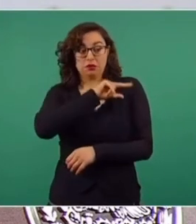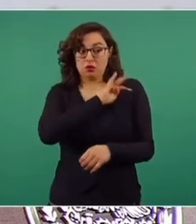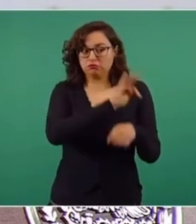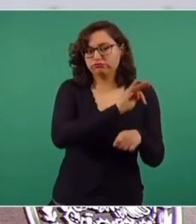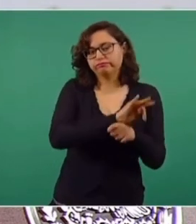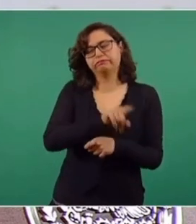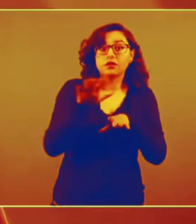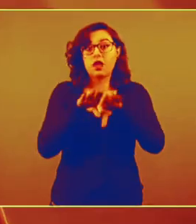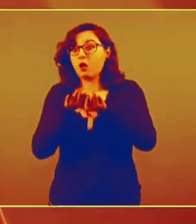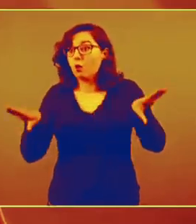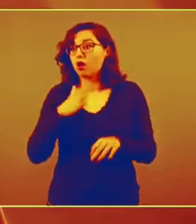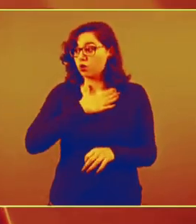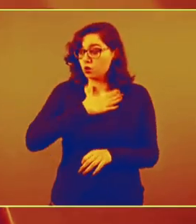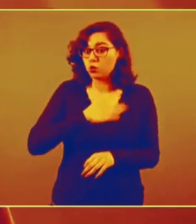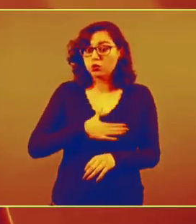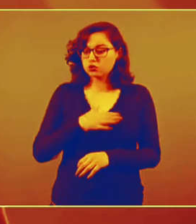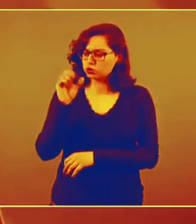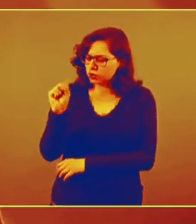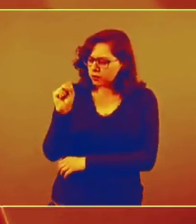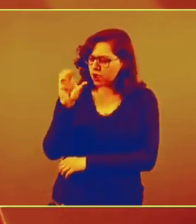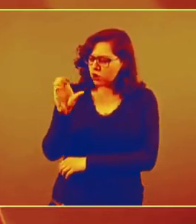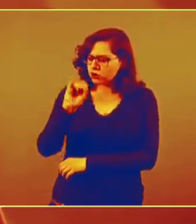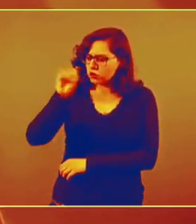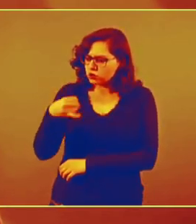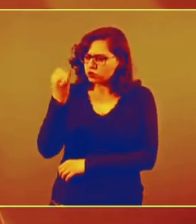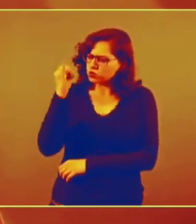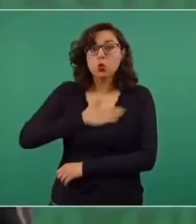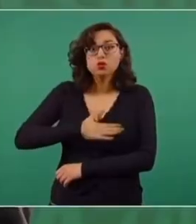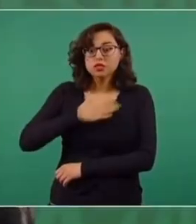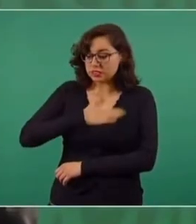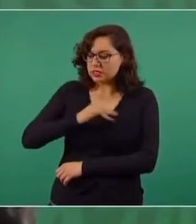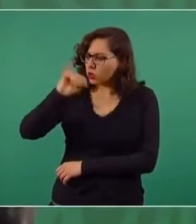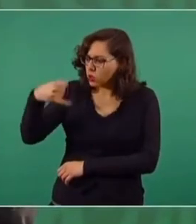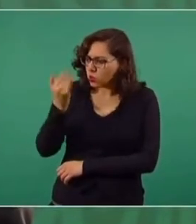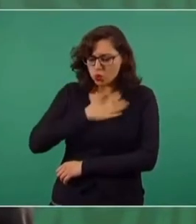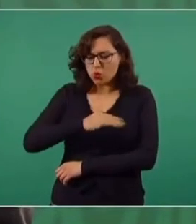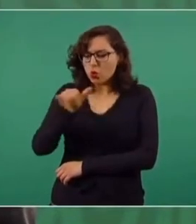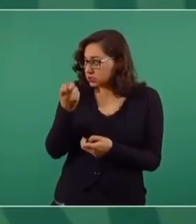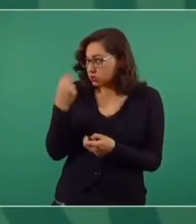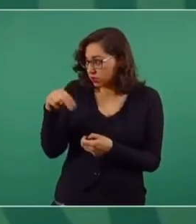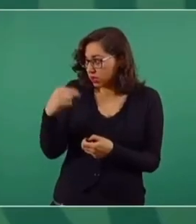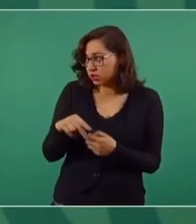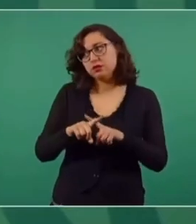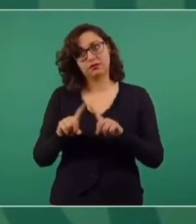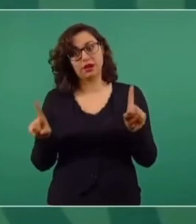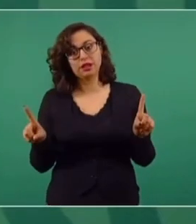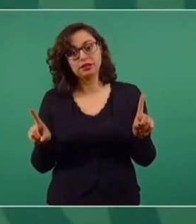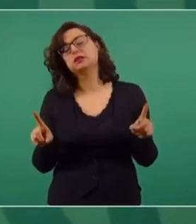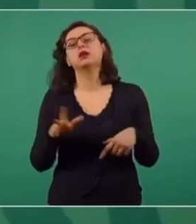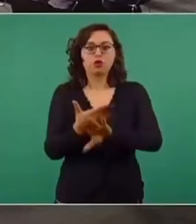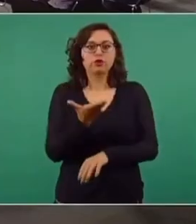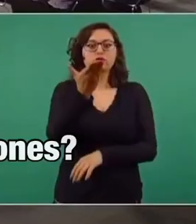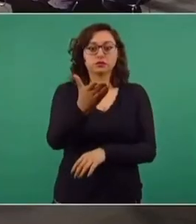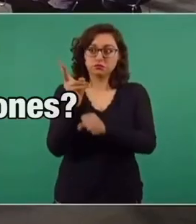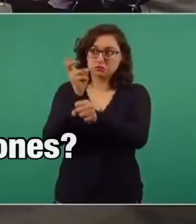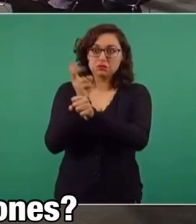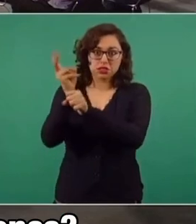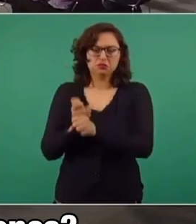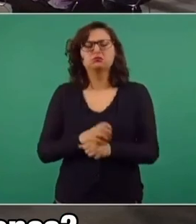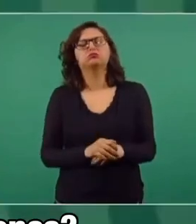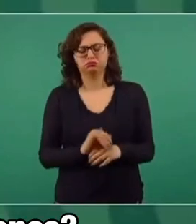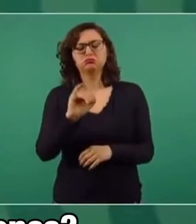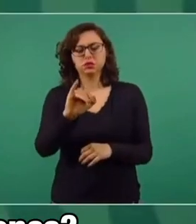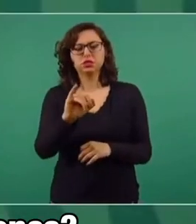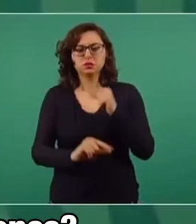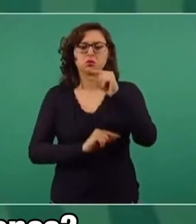afecten el interés público. Suprema Corte de Justicia, no Suprema Corte del Derecho, mucho menos Suprema Corte del Cohecho. Entonces, para eso es estas reuniones. Lo voy a hacer poco a